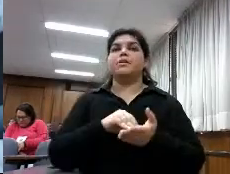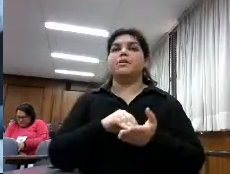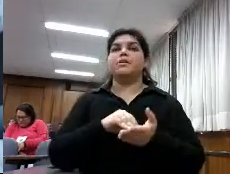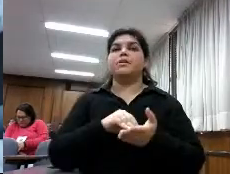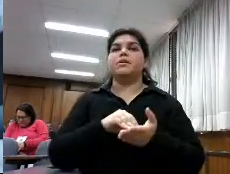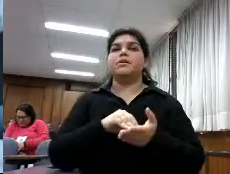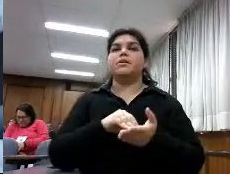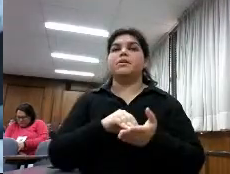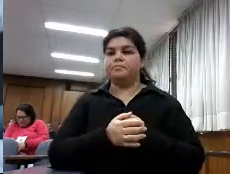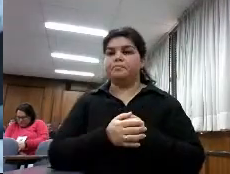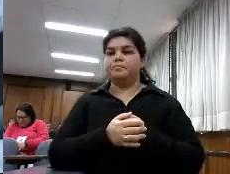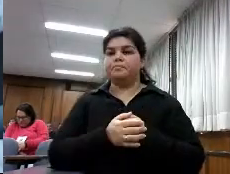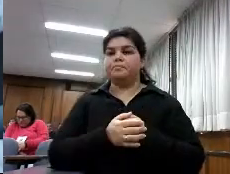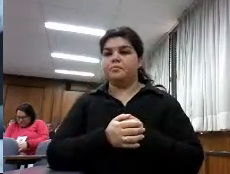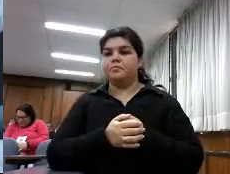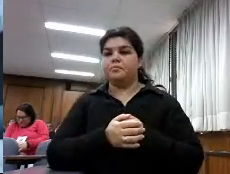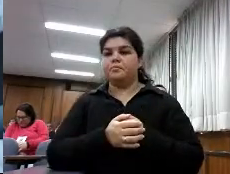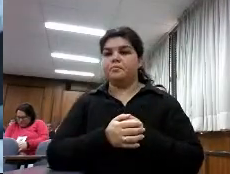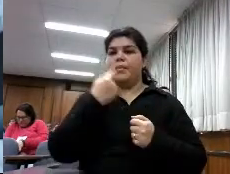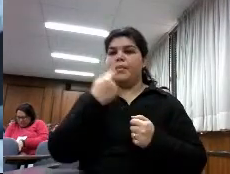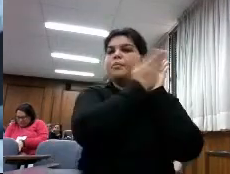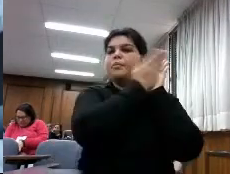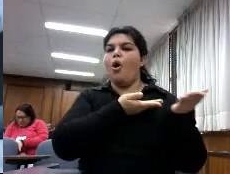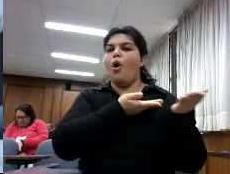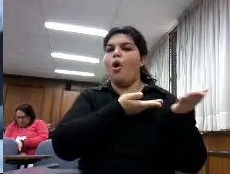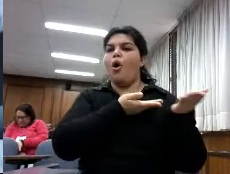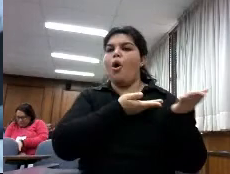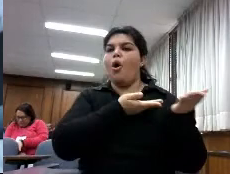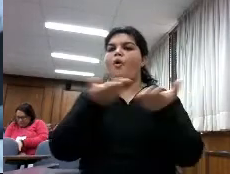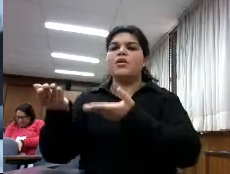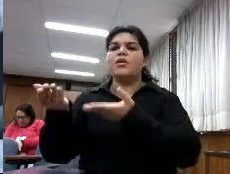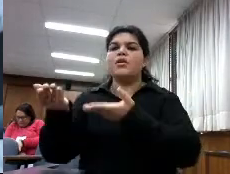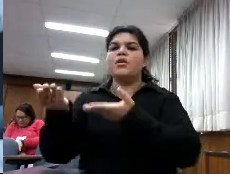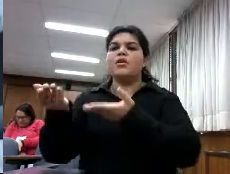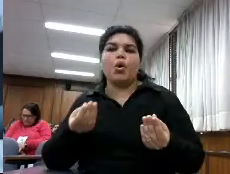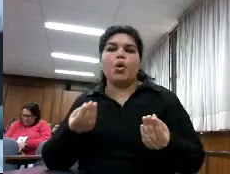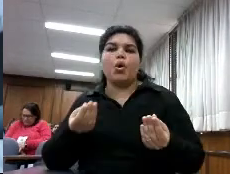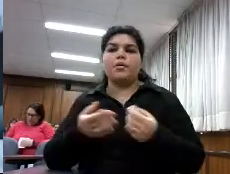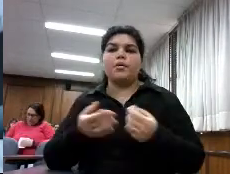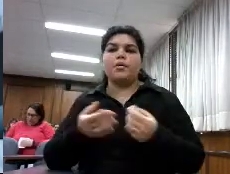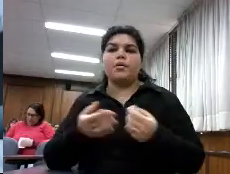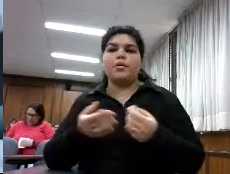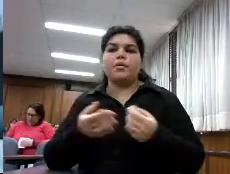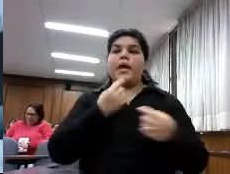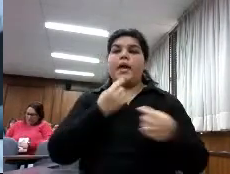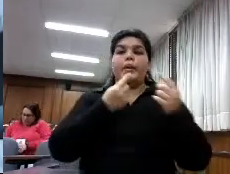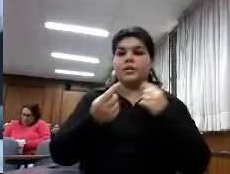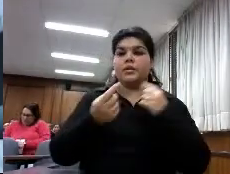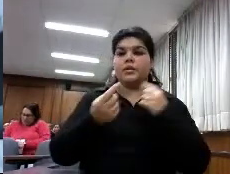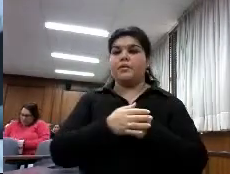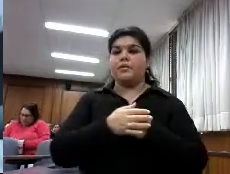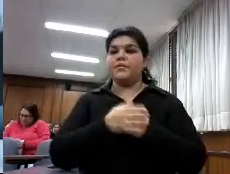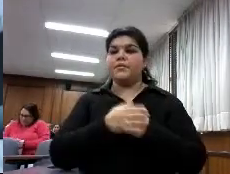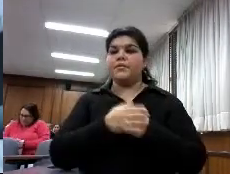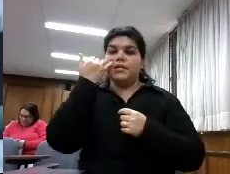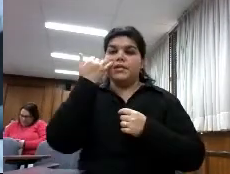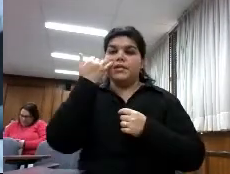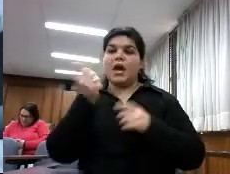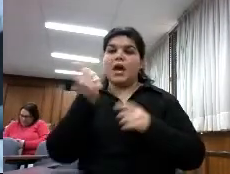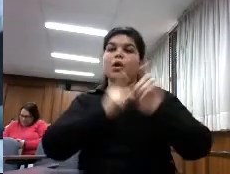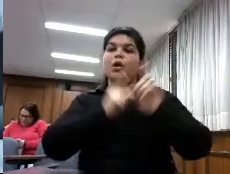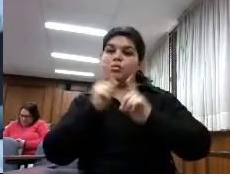biblioteca los libros electrónicos? la mayoría de las bibliotecas de la encuesta las que tenían dispositivos electrónicos o tenían